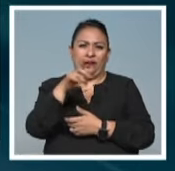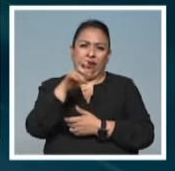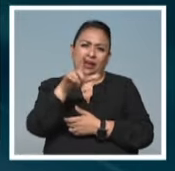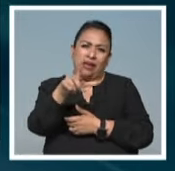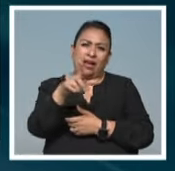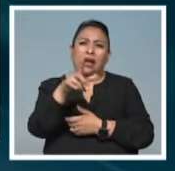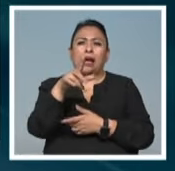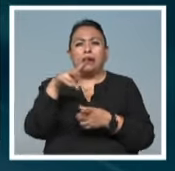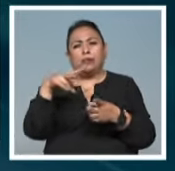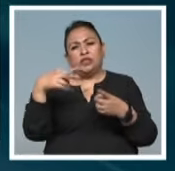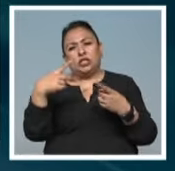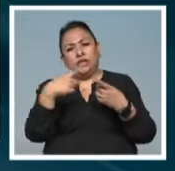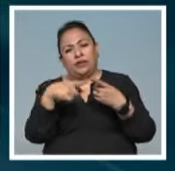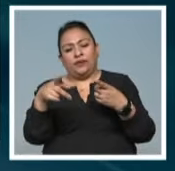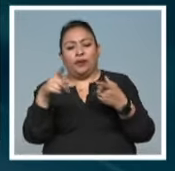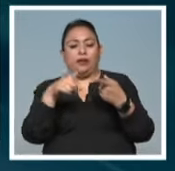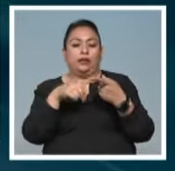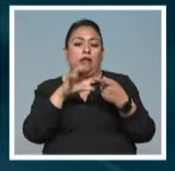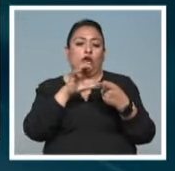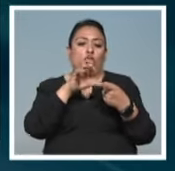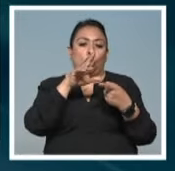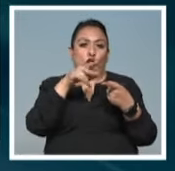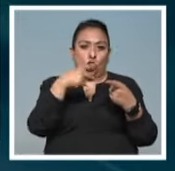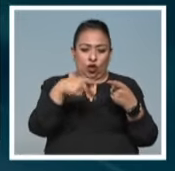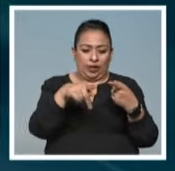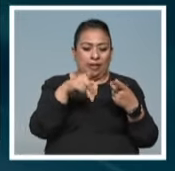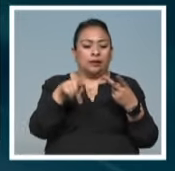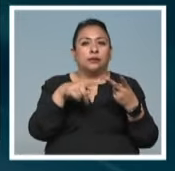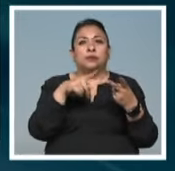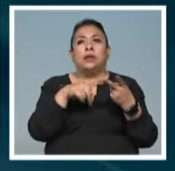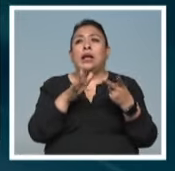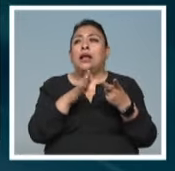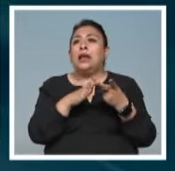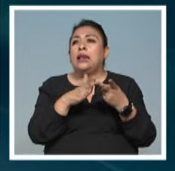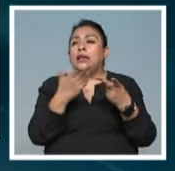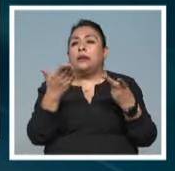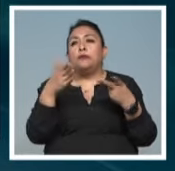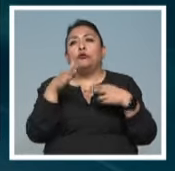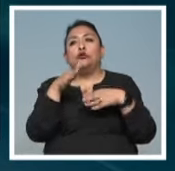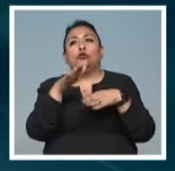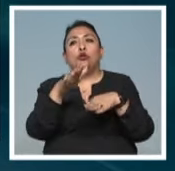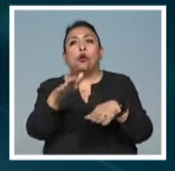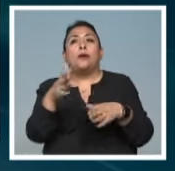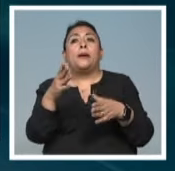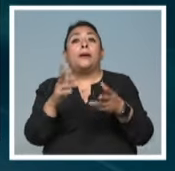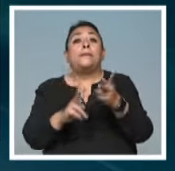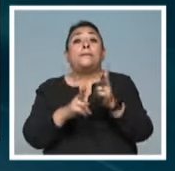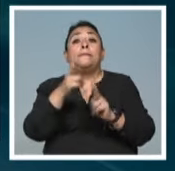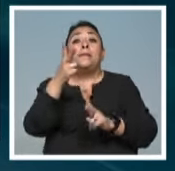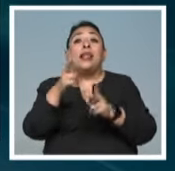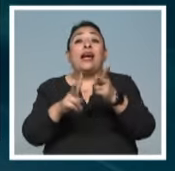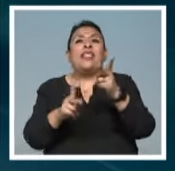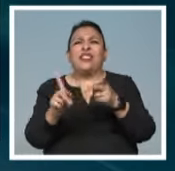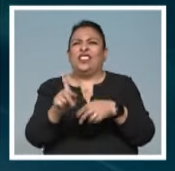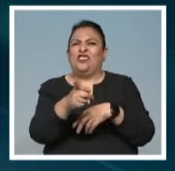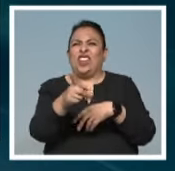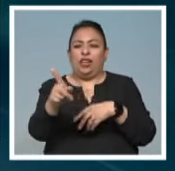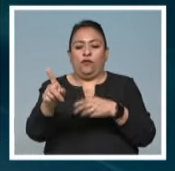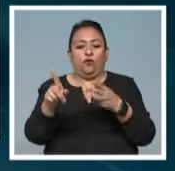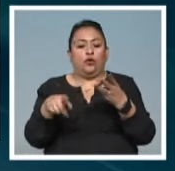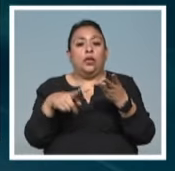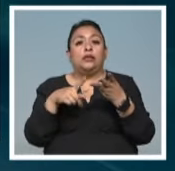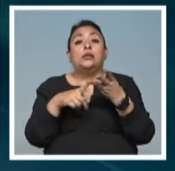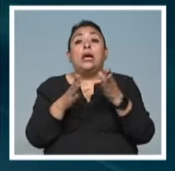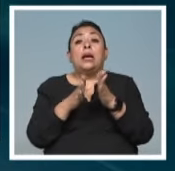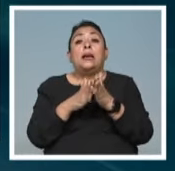diversos ángulos. Hay crónicas acerca del Pedregal, hay libros sobre las plantas vagabundas, hay libros